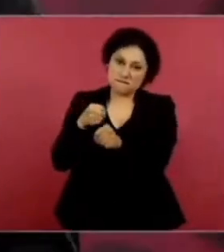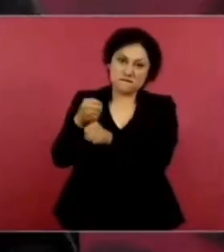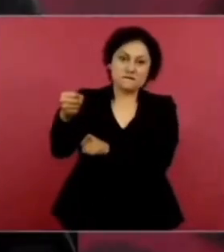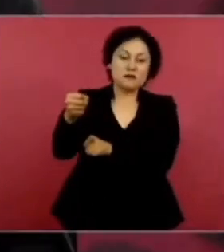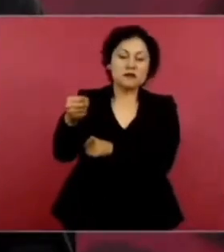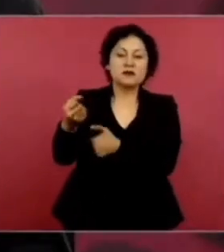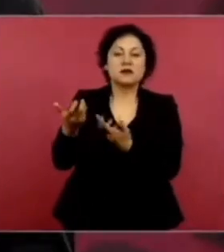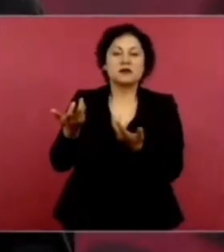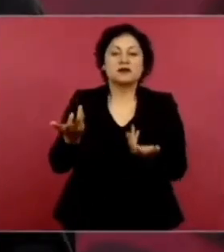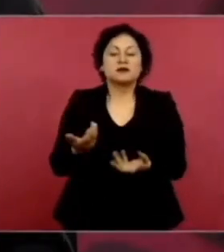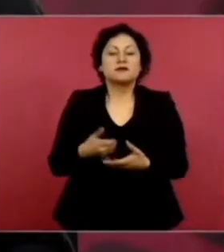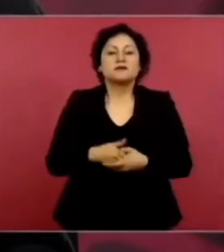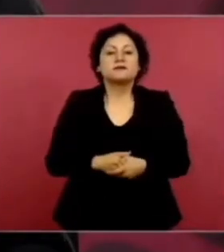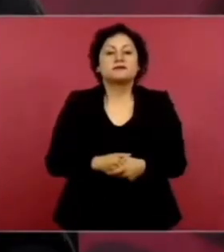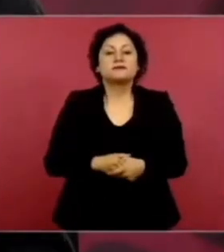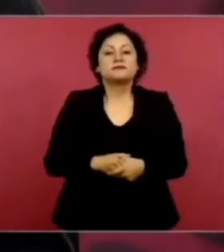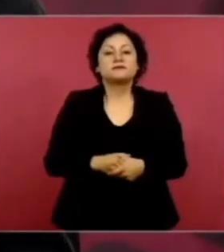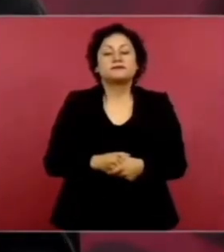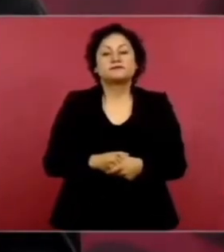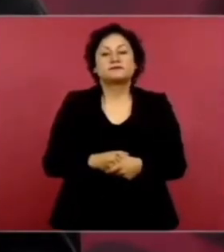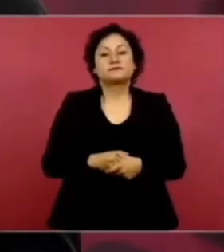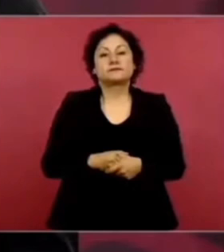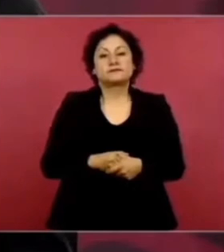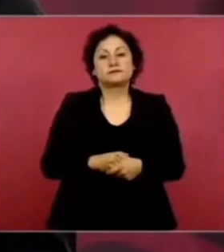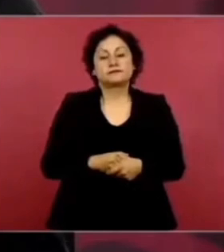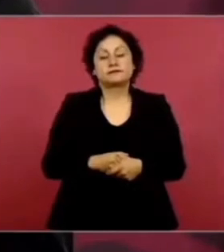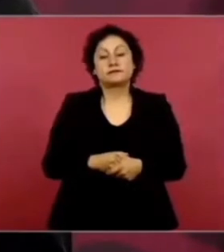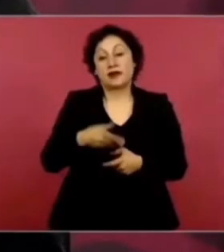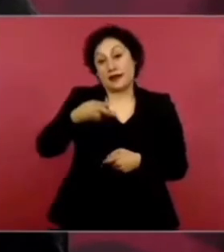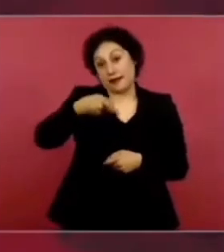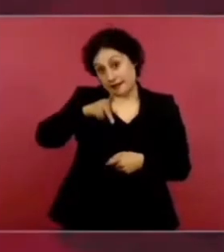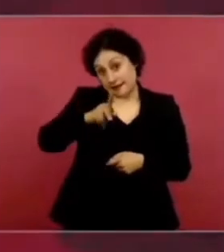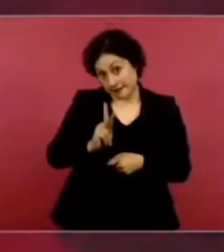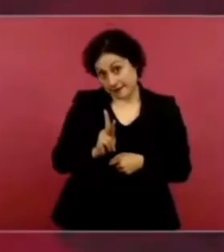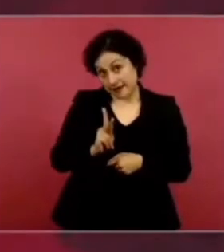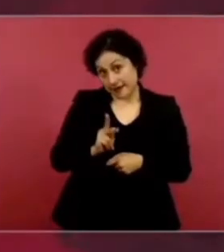Y. Los. De la guardia nacional.